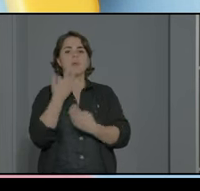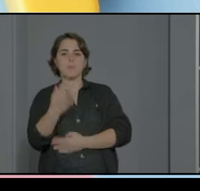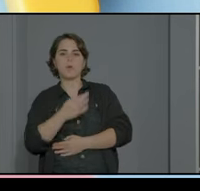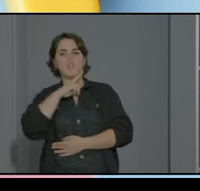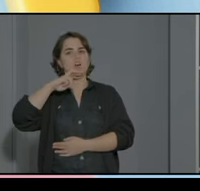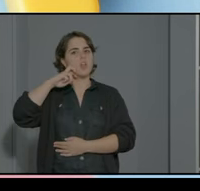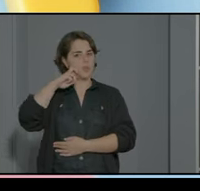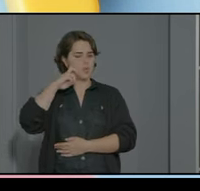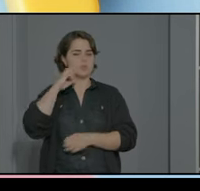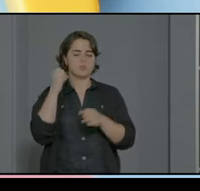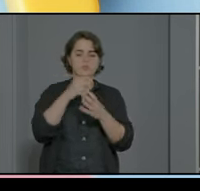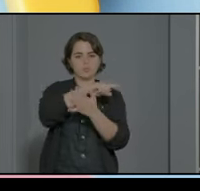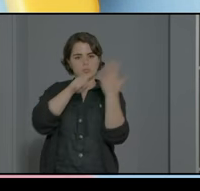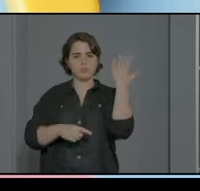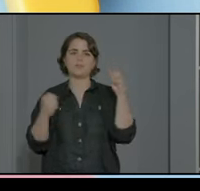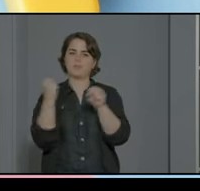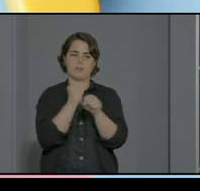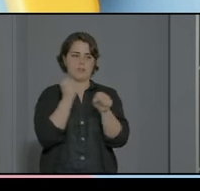¿vale?